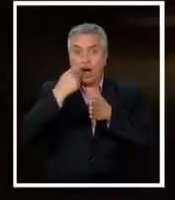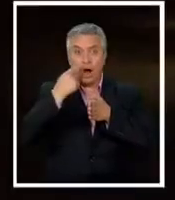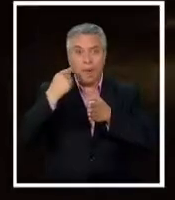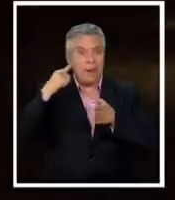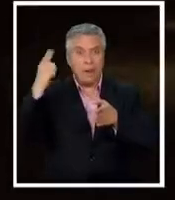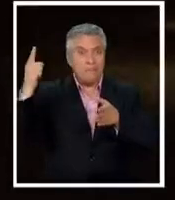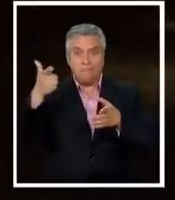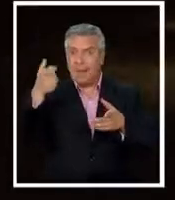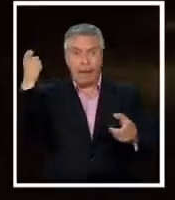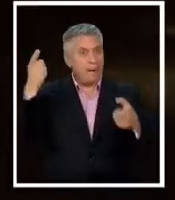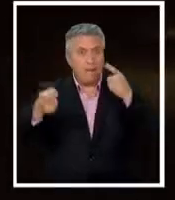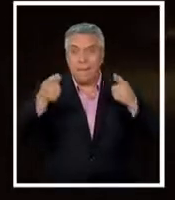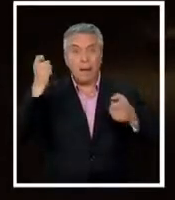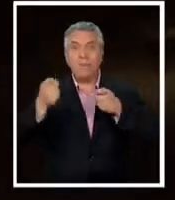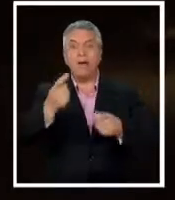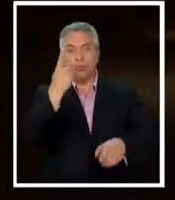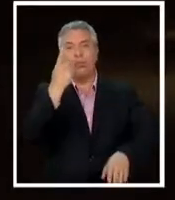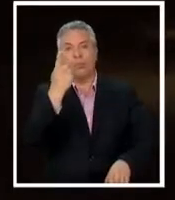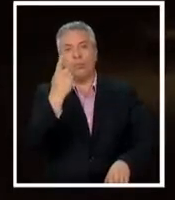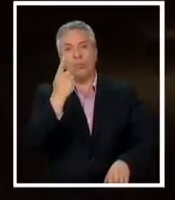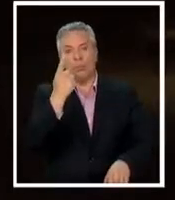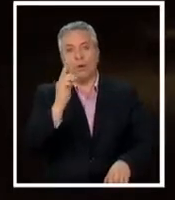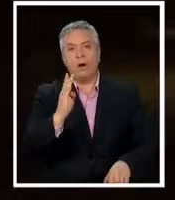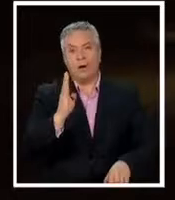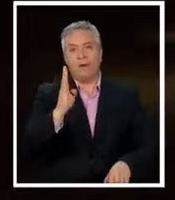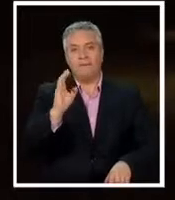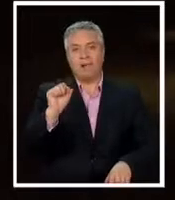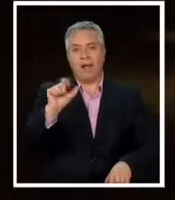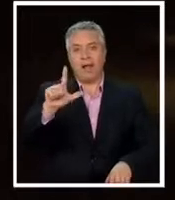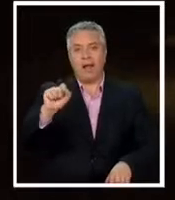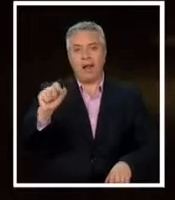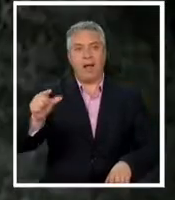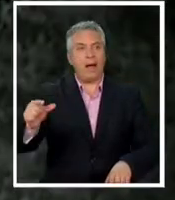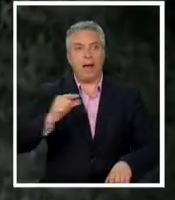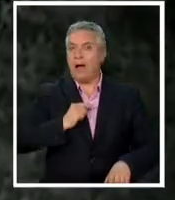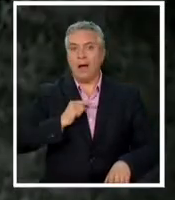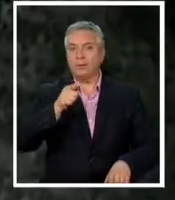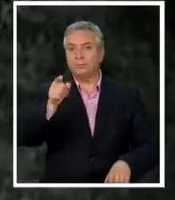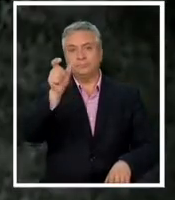disparar y una bala la mató.